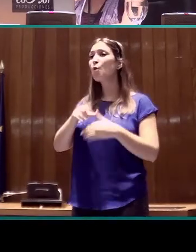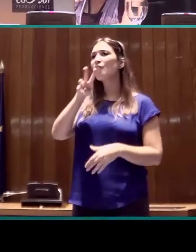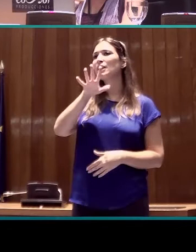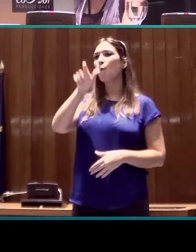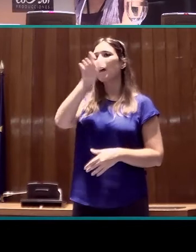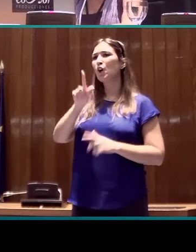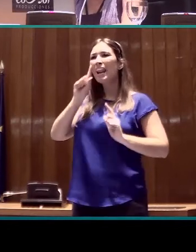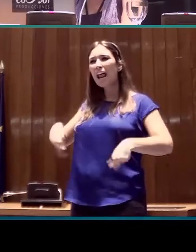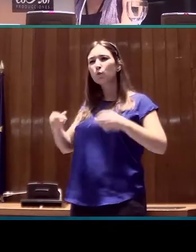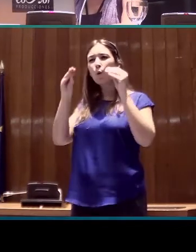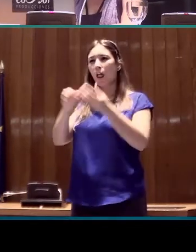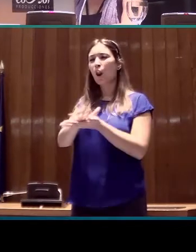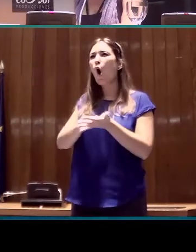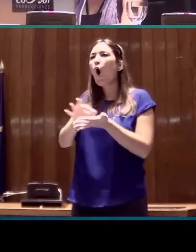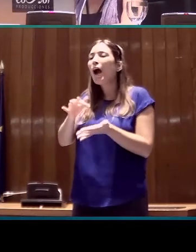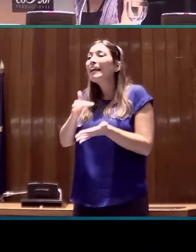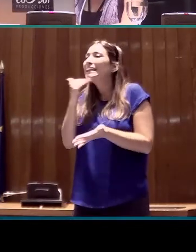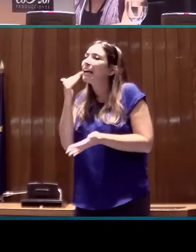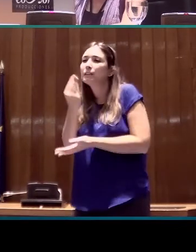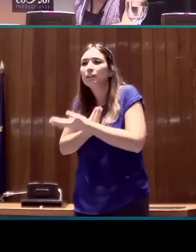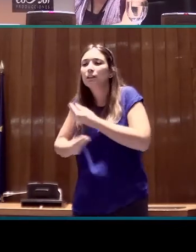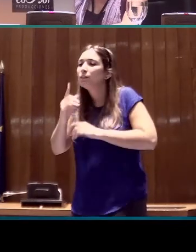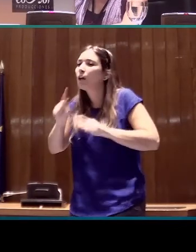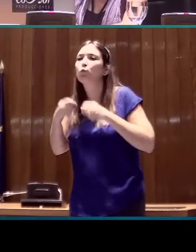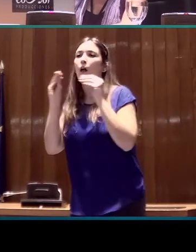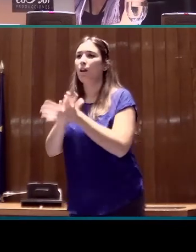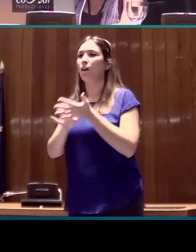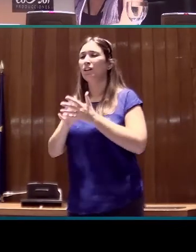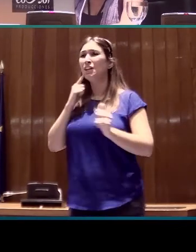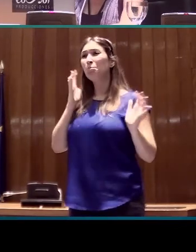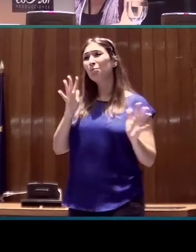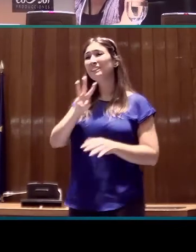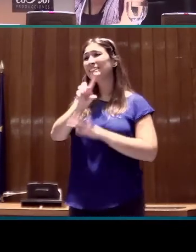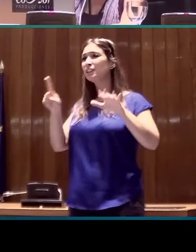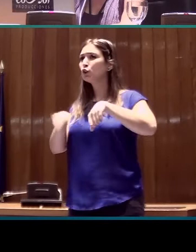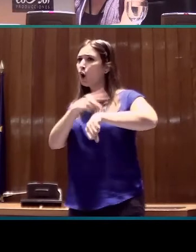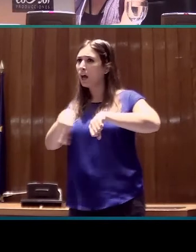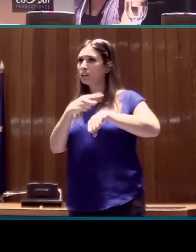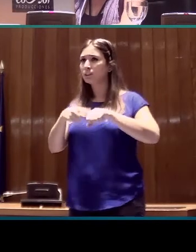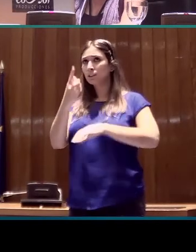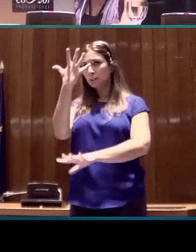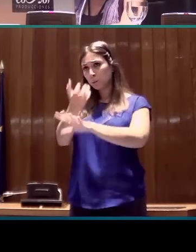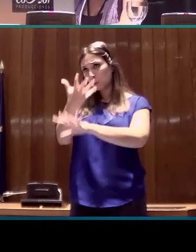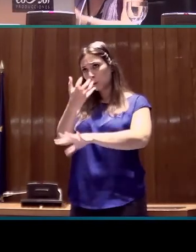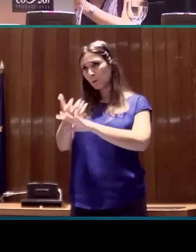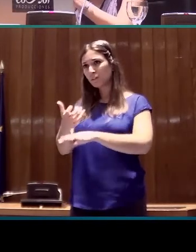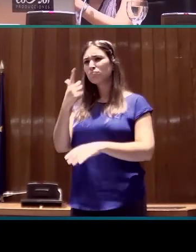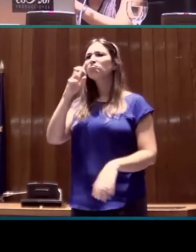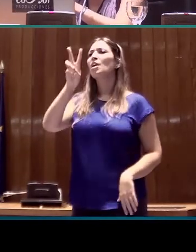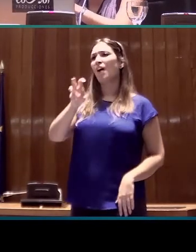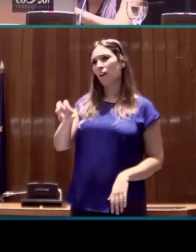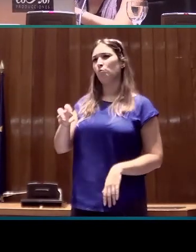nativos o casi nativos. Y esto nos va a permitir tener una muestra representativa y